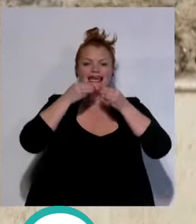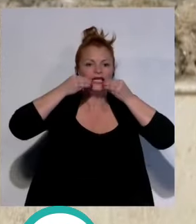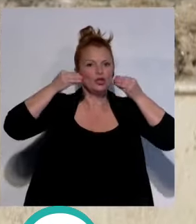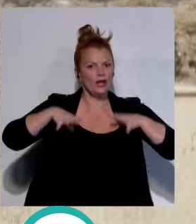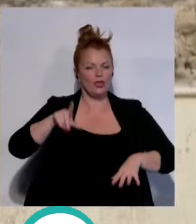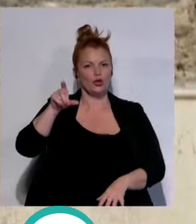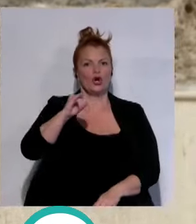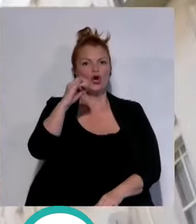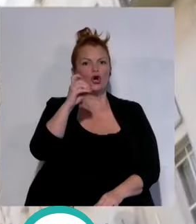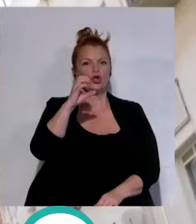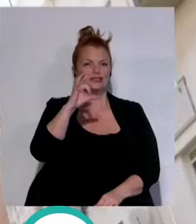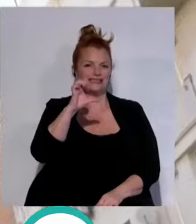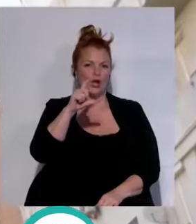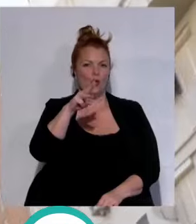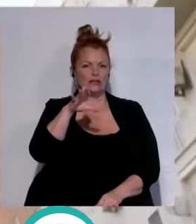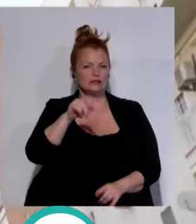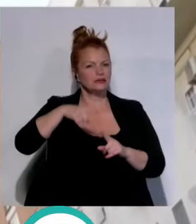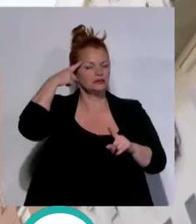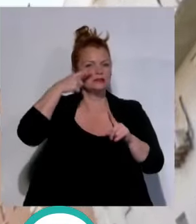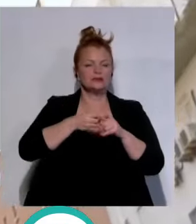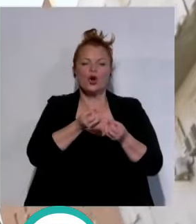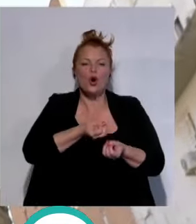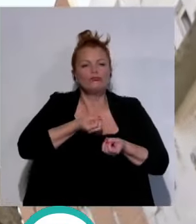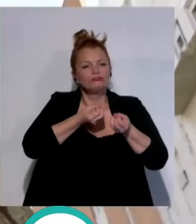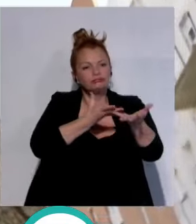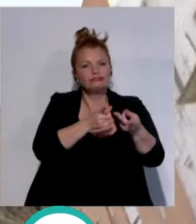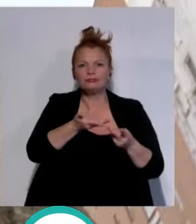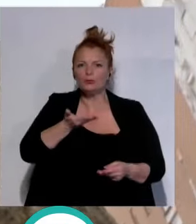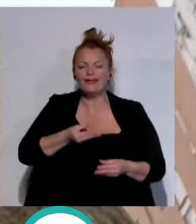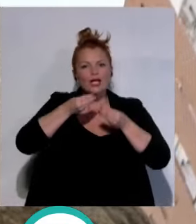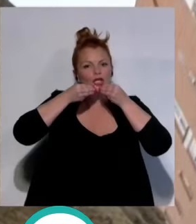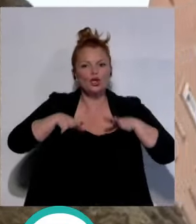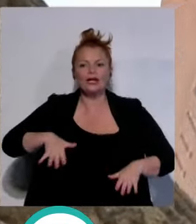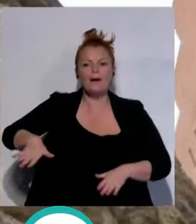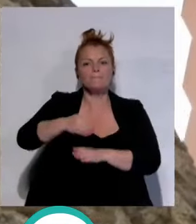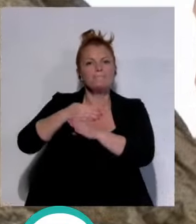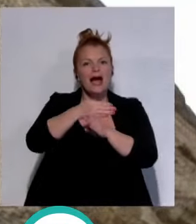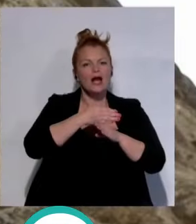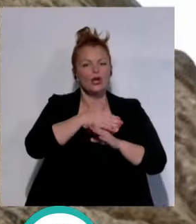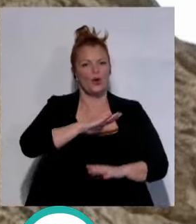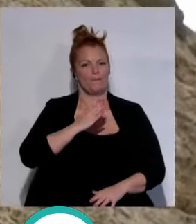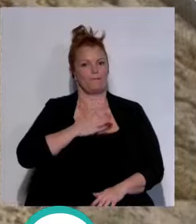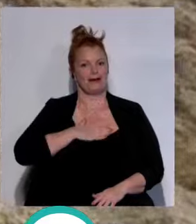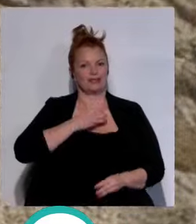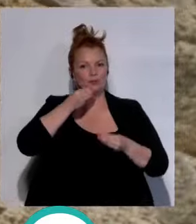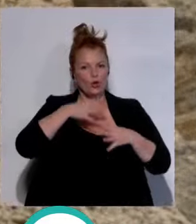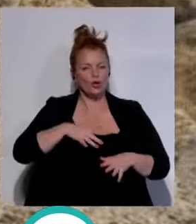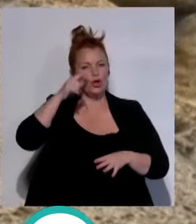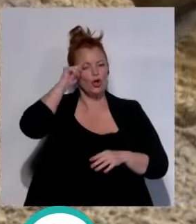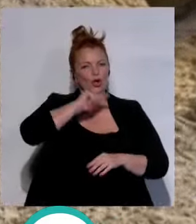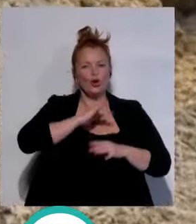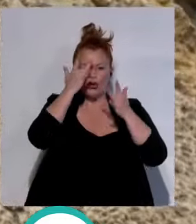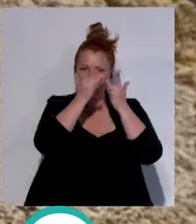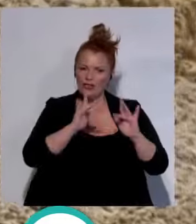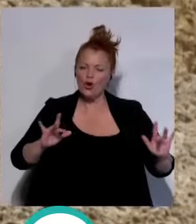José Luis Martínez tiene como objetivo dar a conocer la importancia histórica del barrio y su patrimonio a la vez que concienciar sobre el